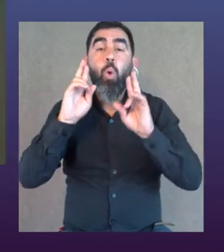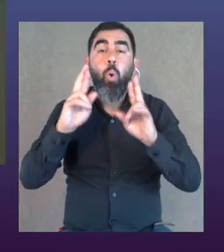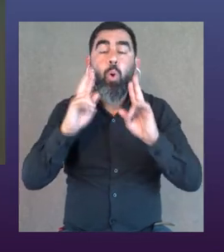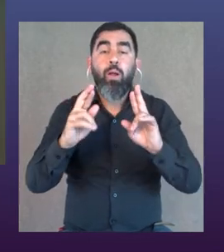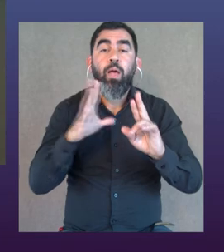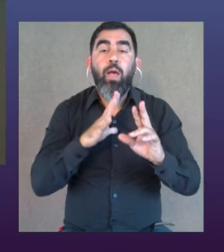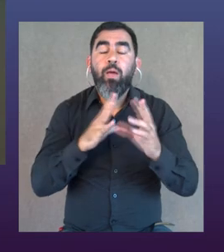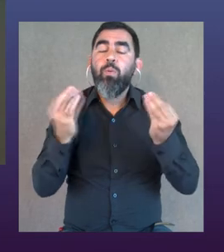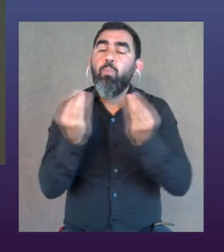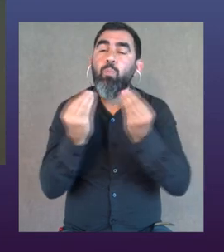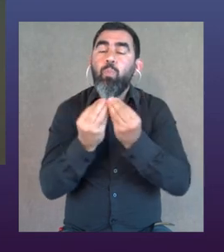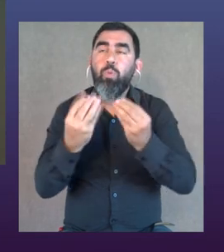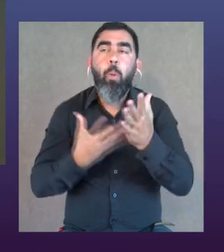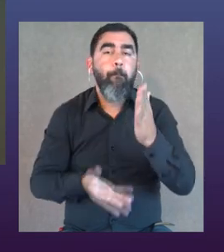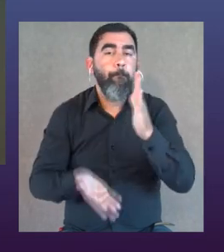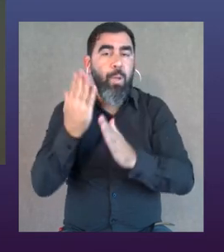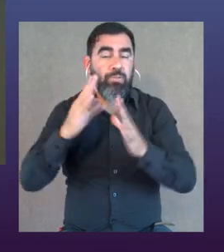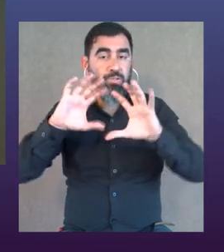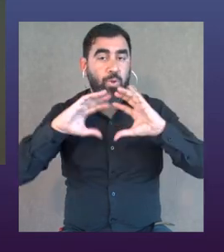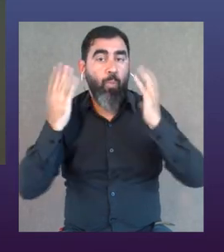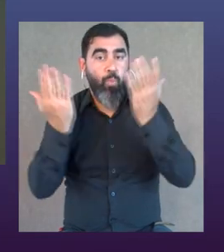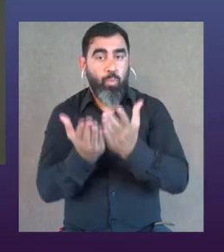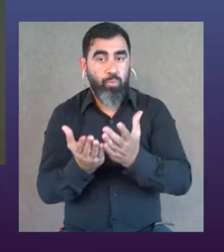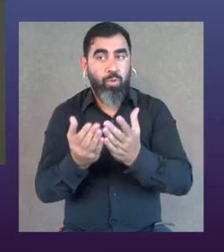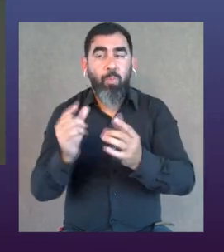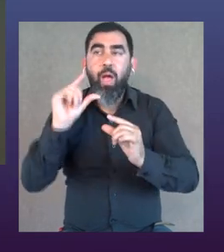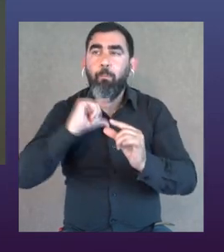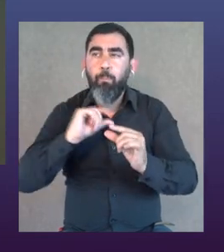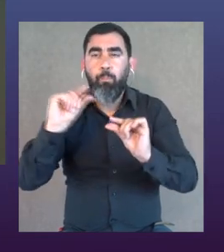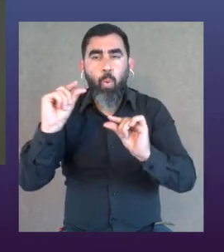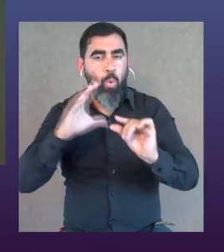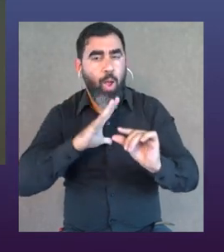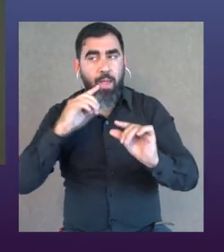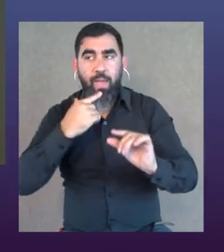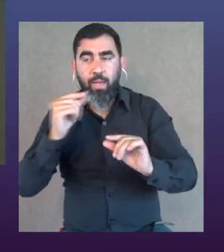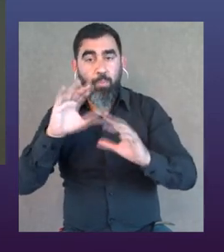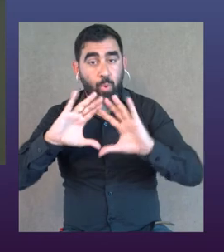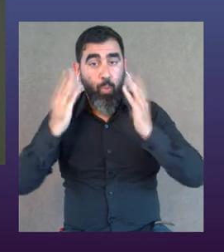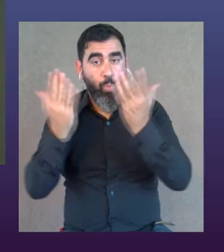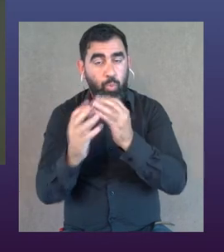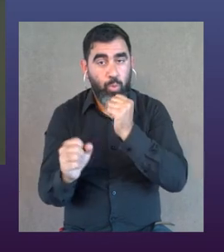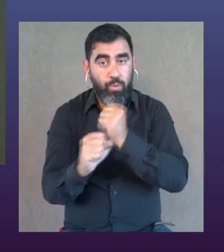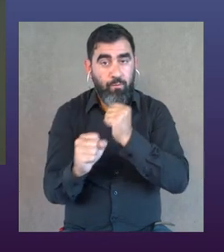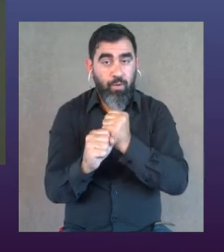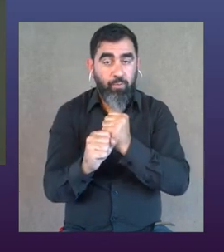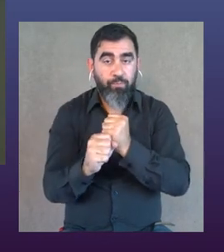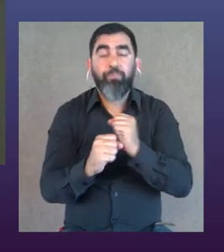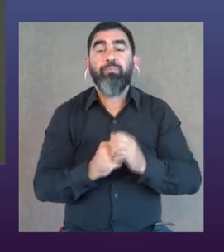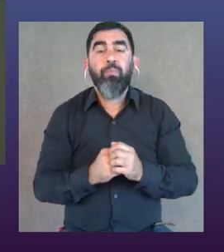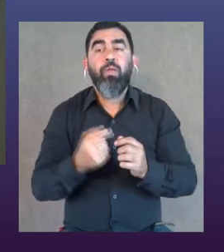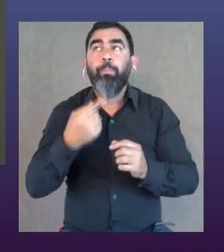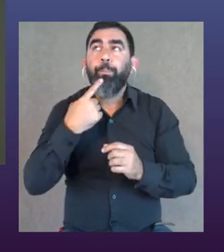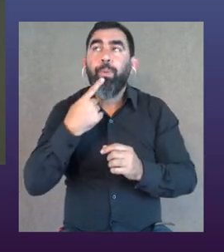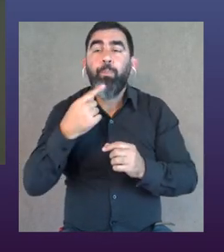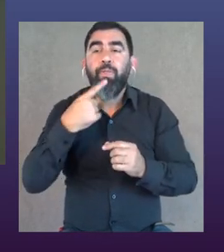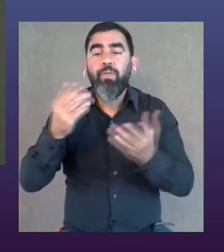ejemplo lindísimo y ojalá hubieran muchísimos más en el mundo, la verdad que no hay tantos ejemplos en el mundo laboral en donde se